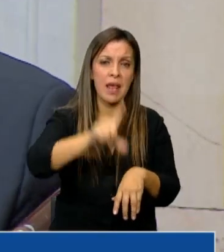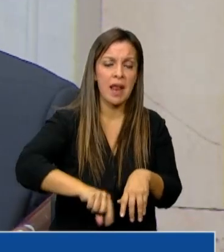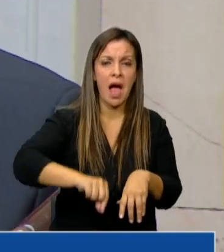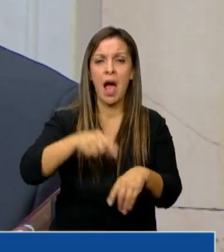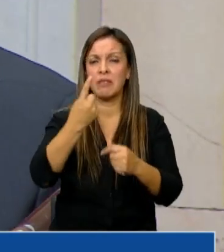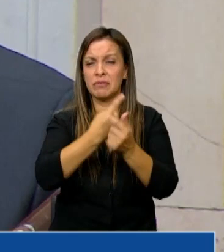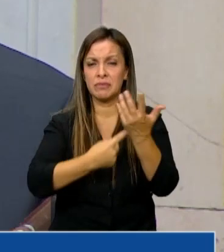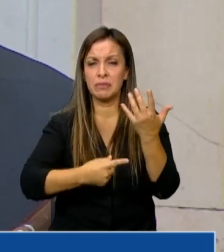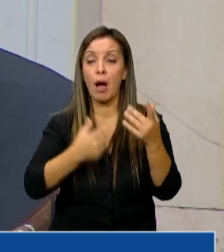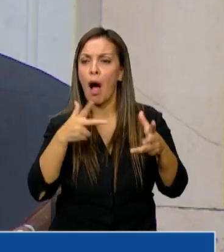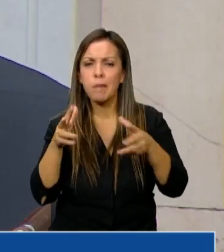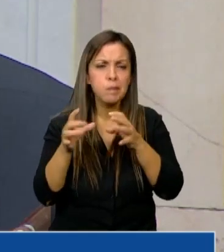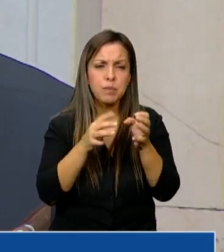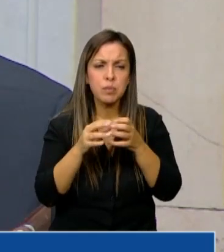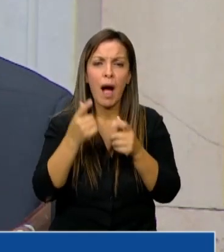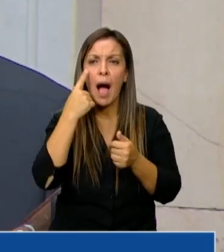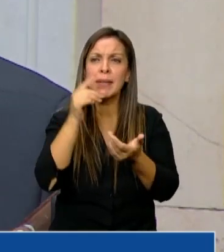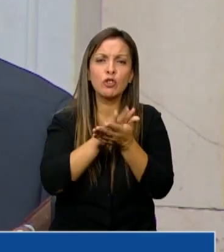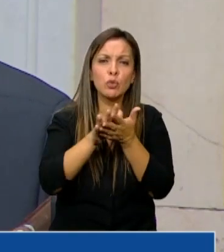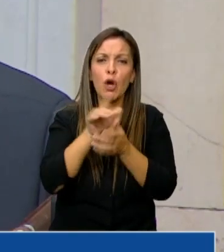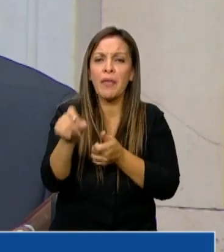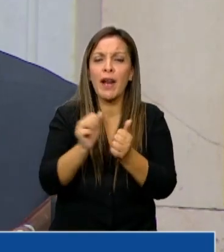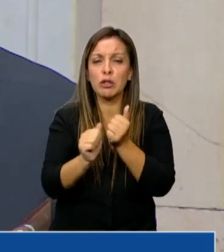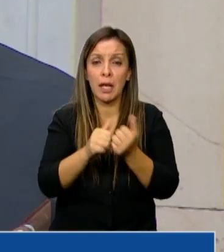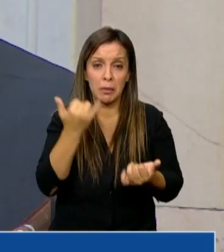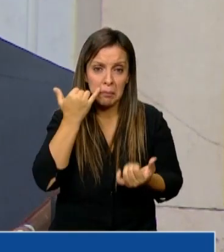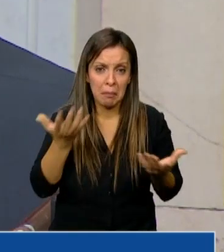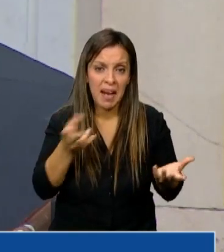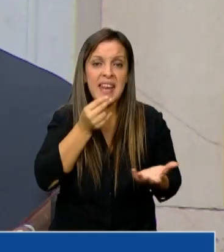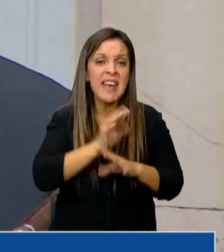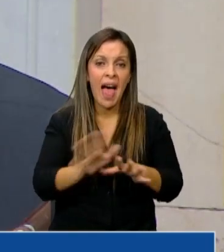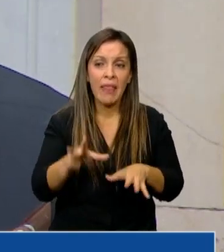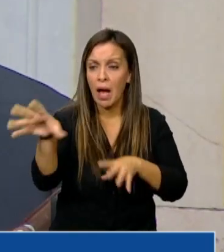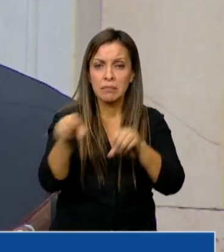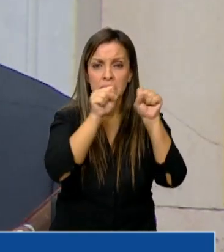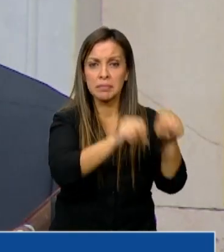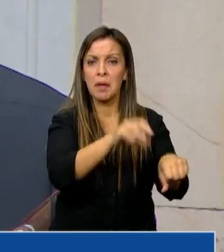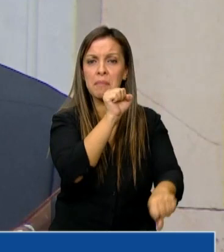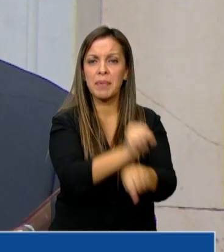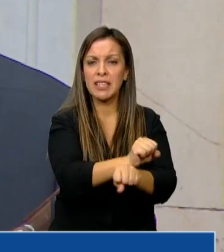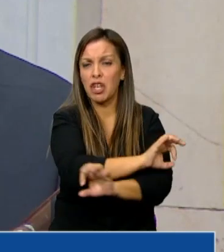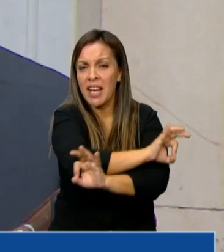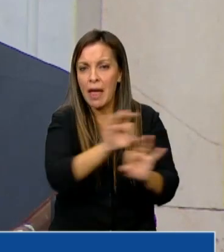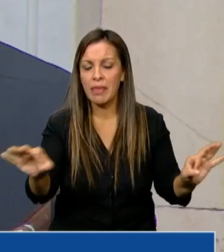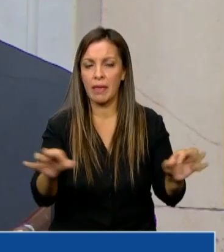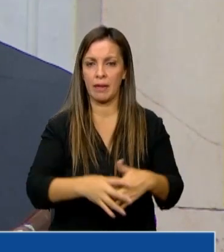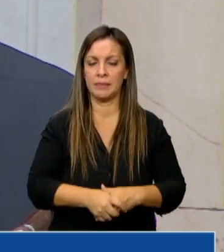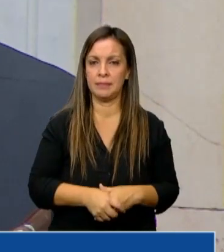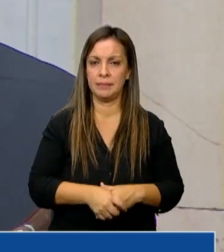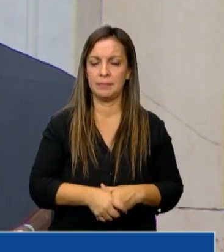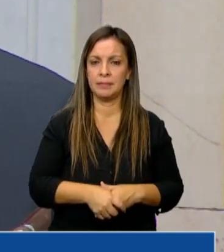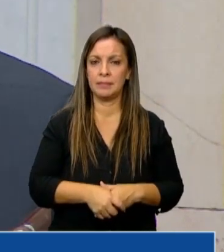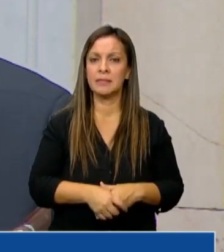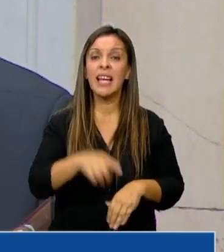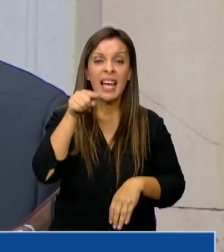demás, para decir que iban a solucionar el tema en Rosario y no solucionaron nada. Y no metieron preso a nadie. Entonces, esto es